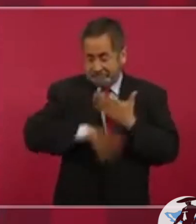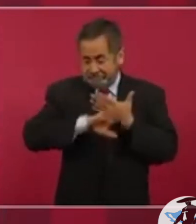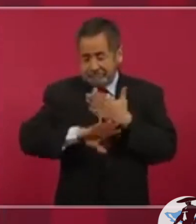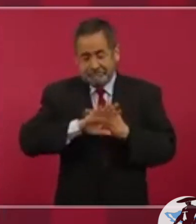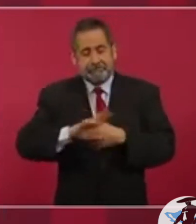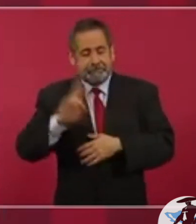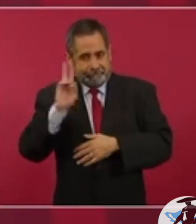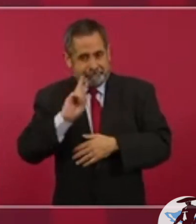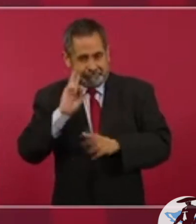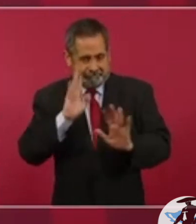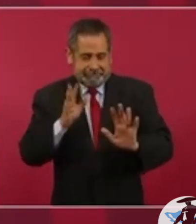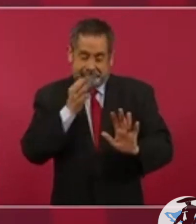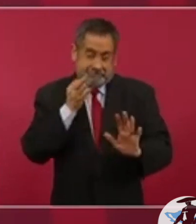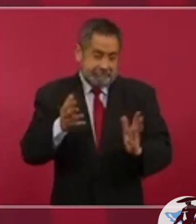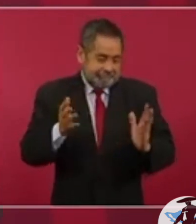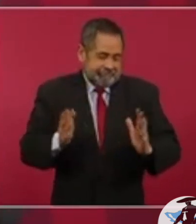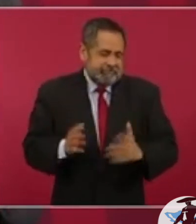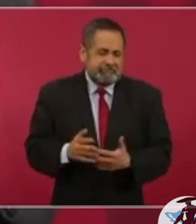Porque